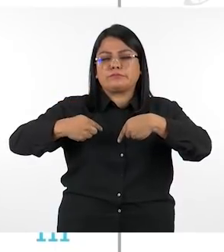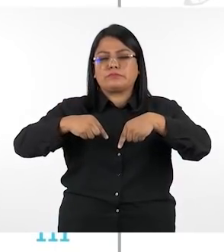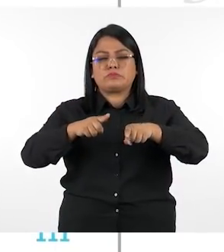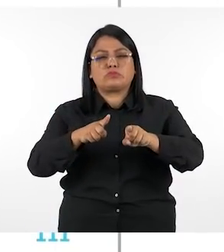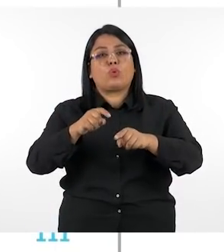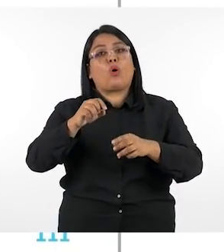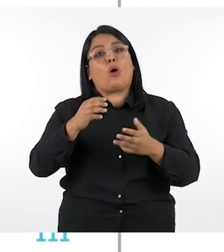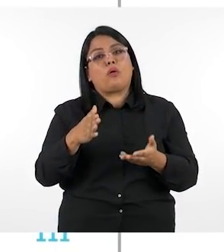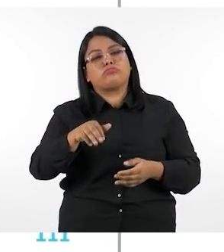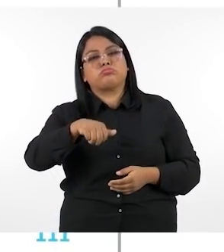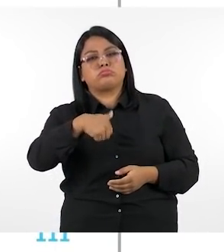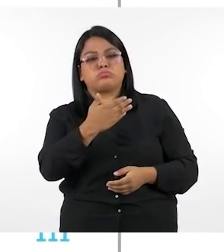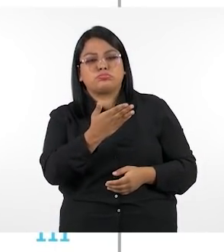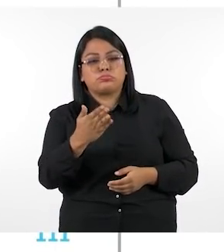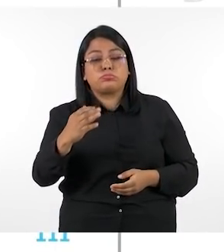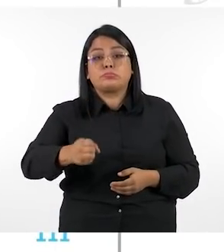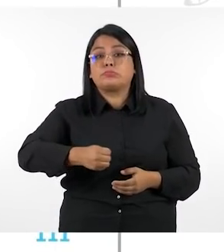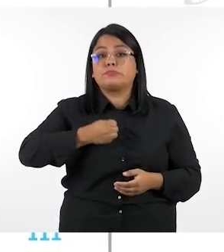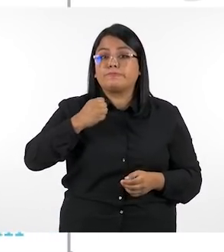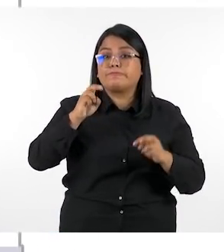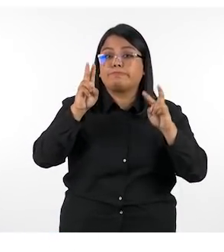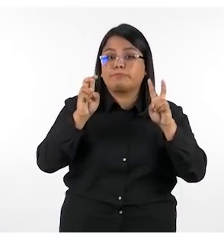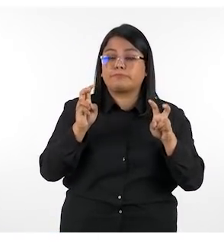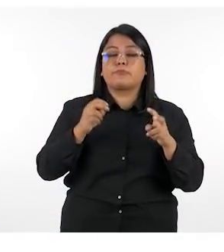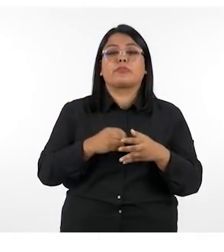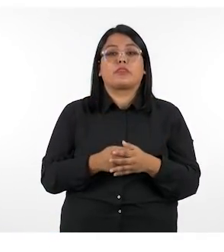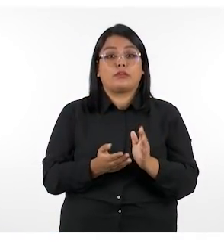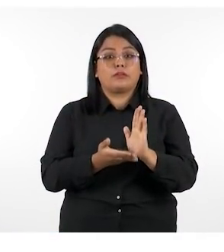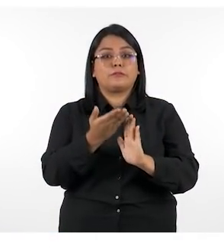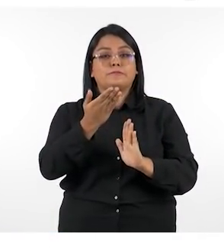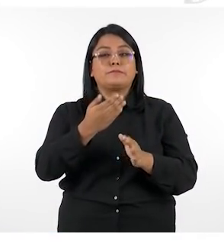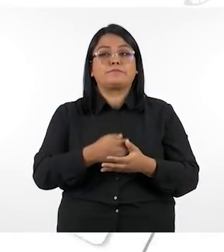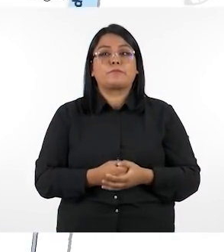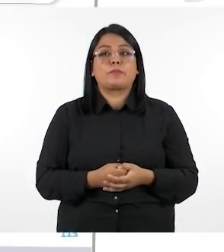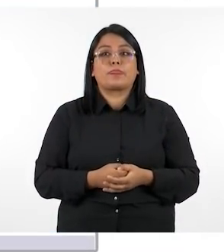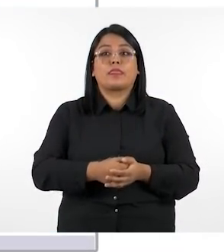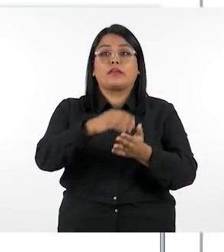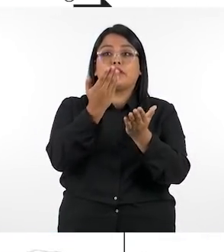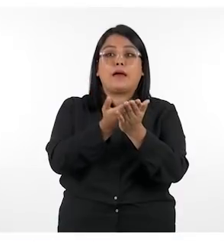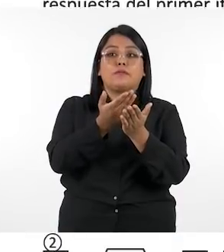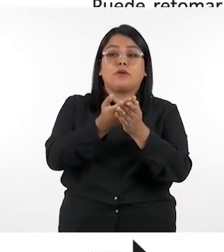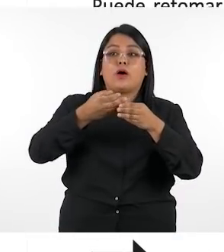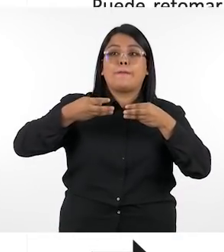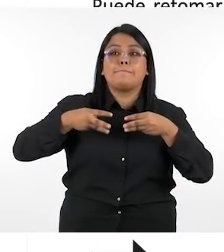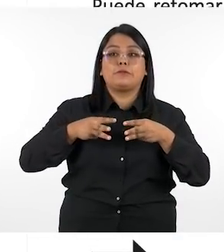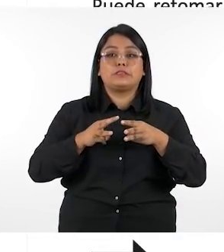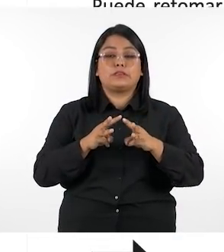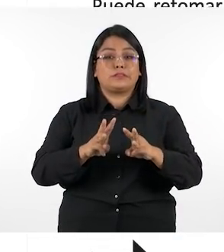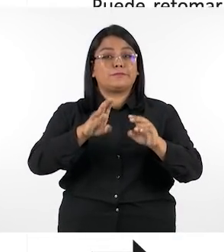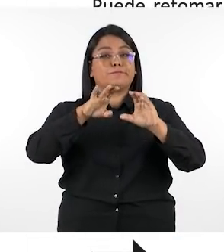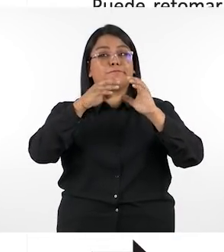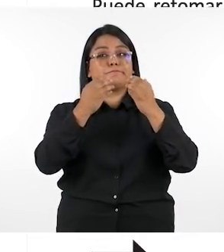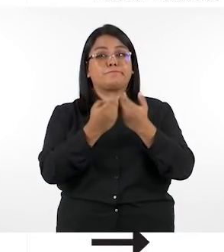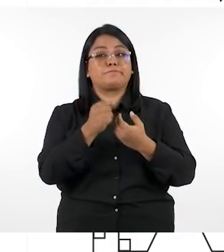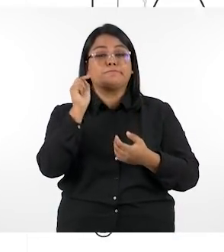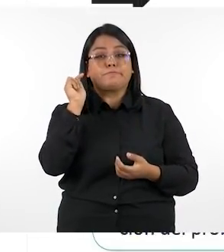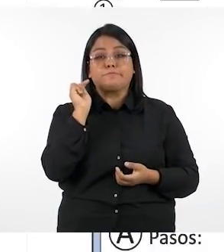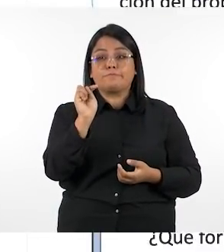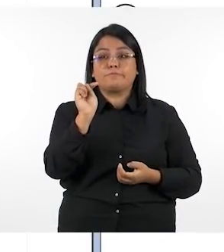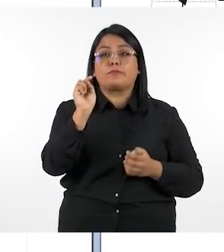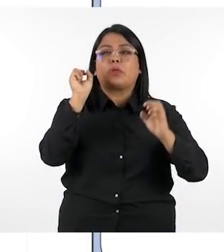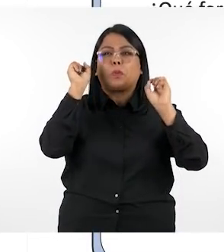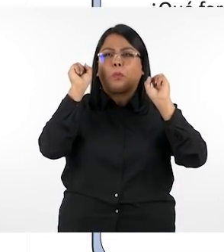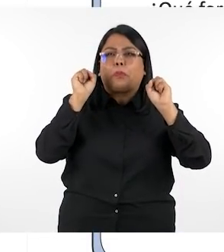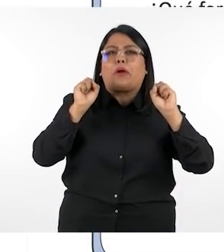aspecto esencial sobre el contenido a abordar una propuesta metodológica de la clase aquí